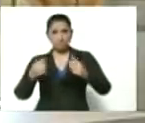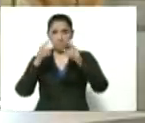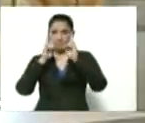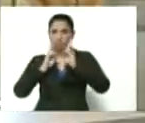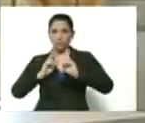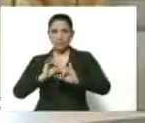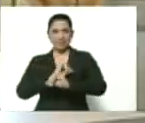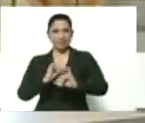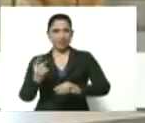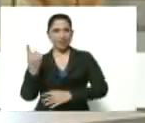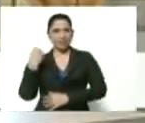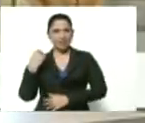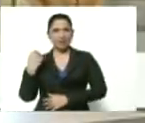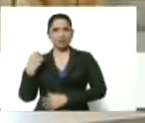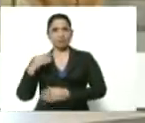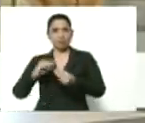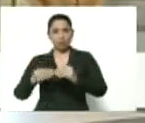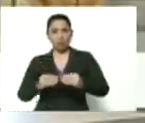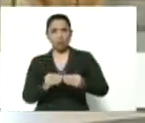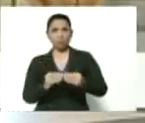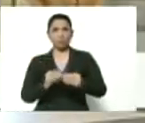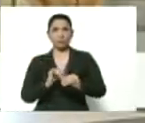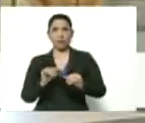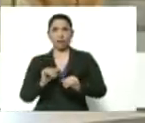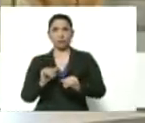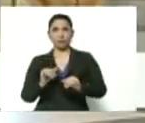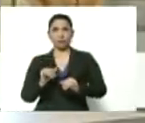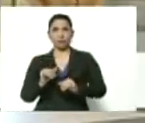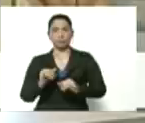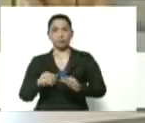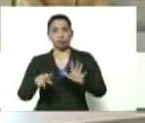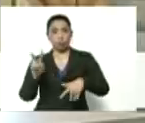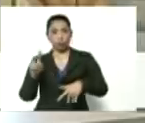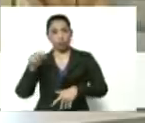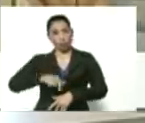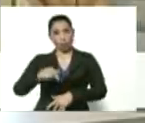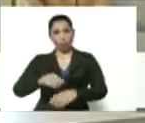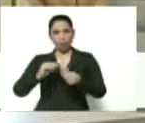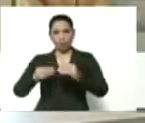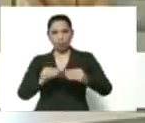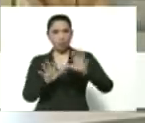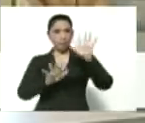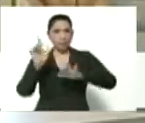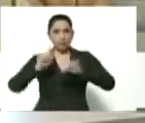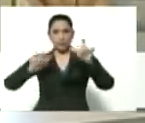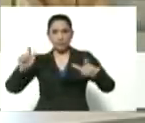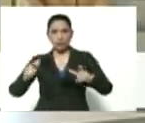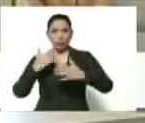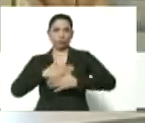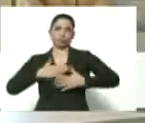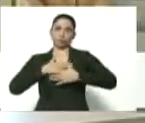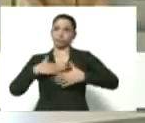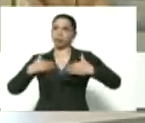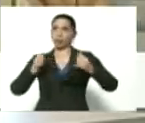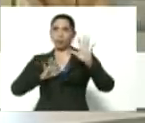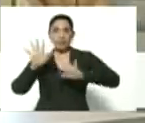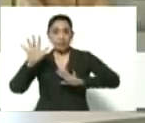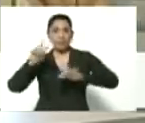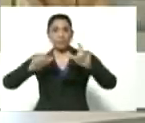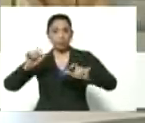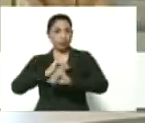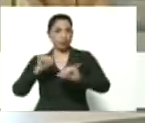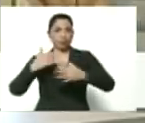recuperamos 12. Hoy recuperamos 15 pacientes. 15, 15, 15, 15.